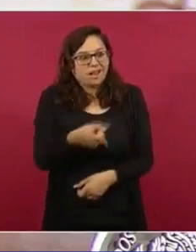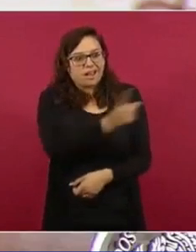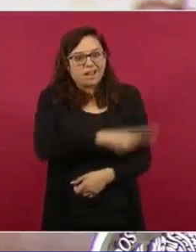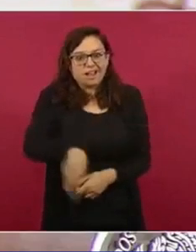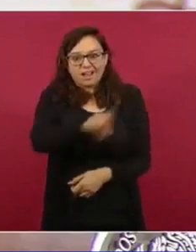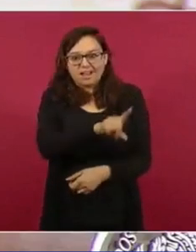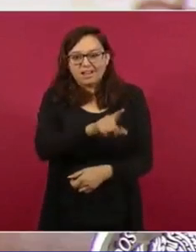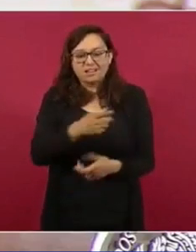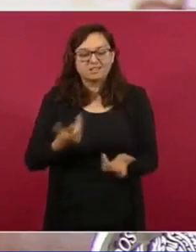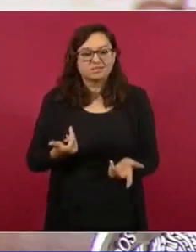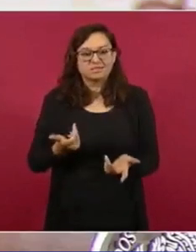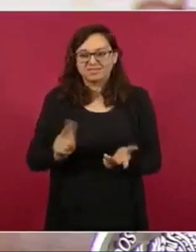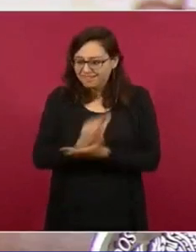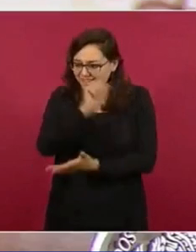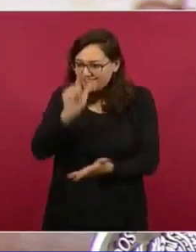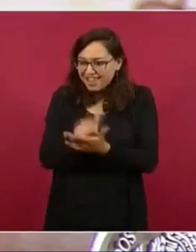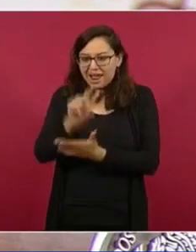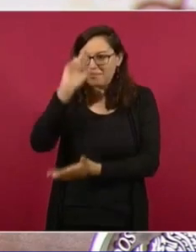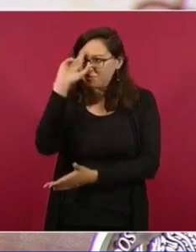actuando por consigna